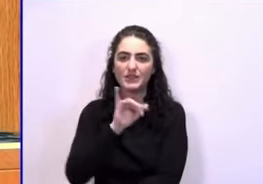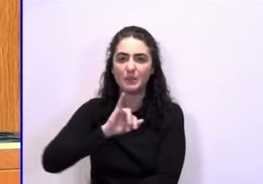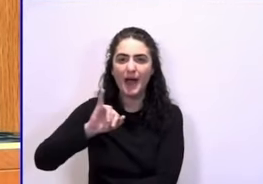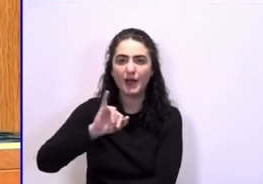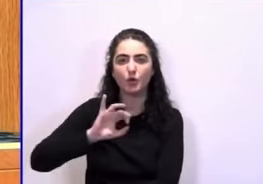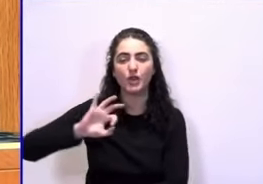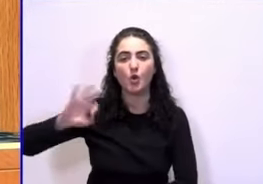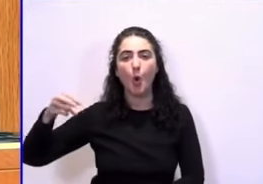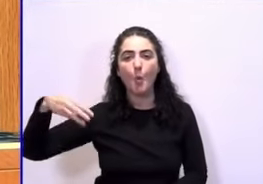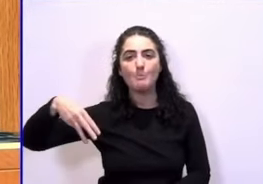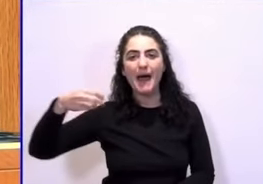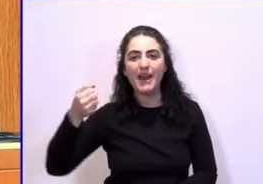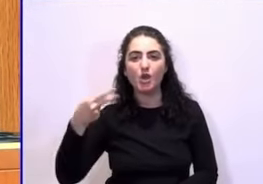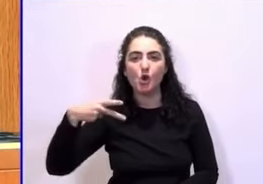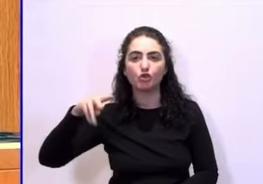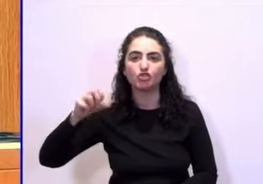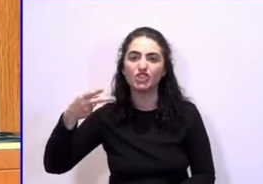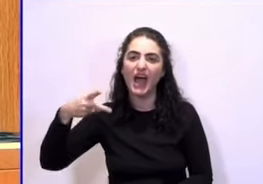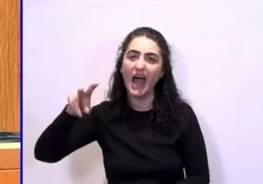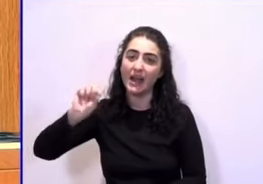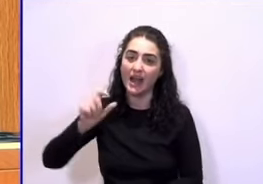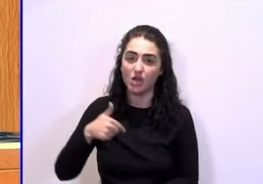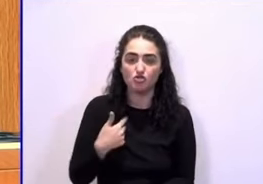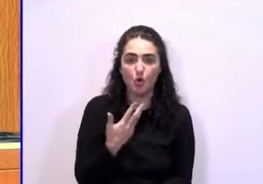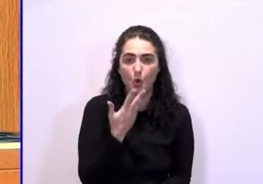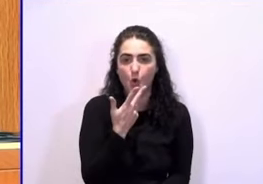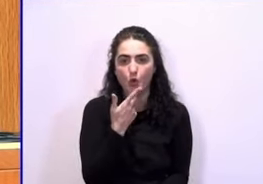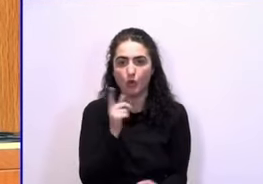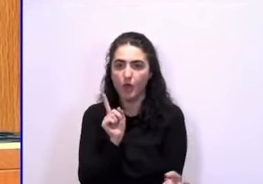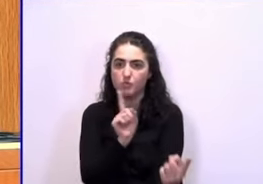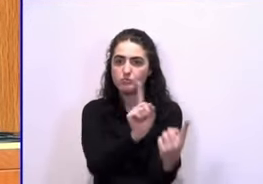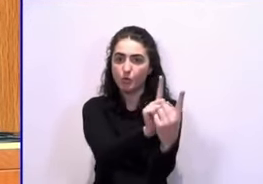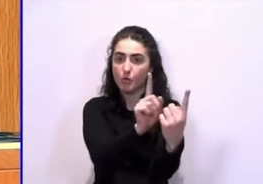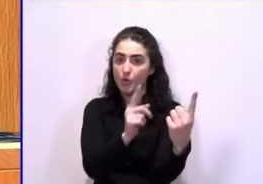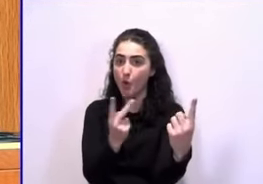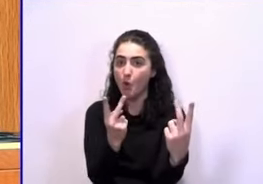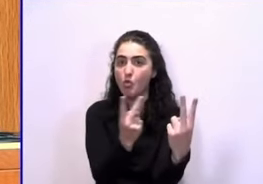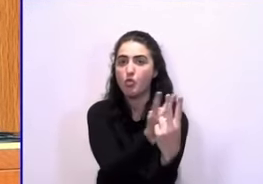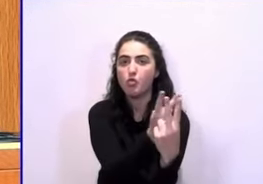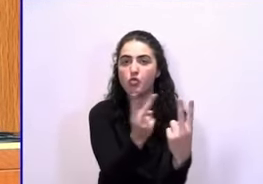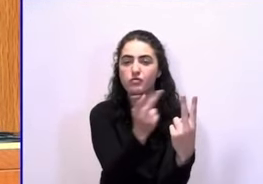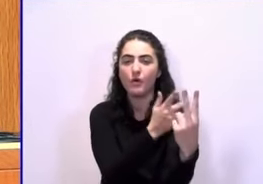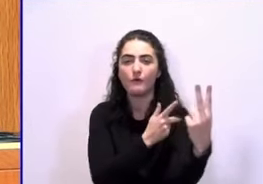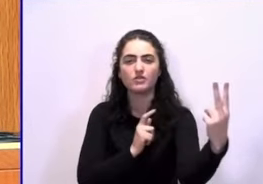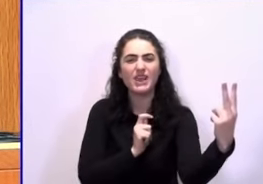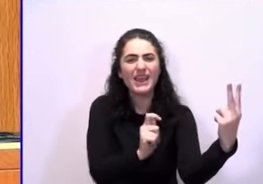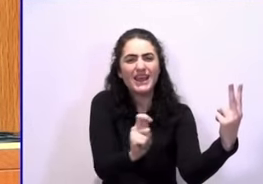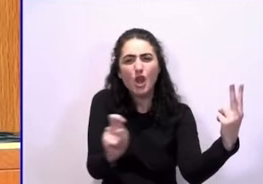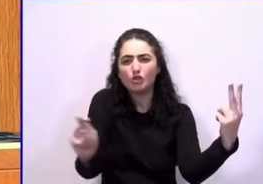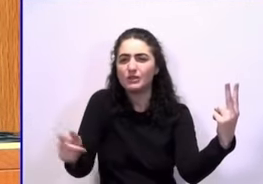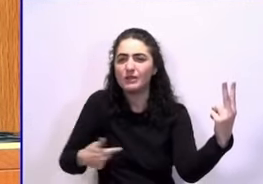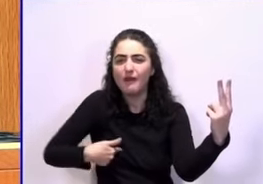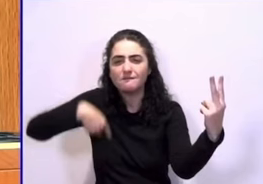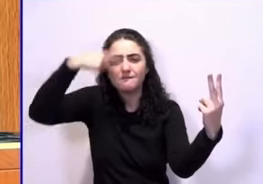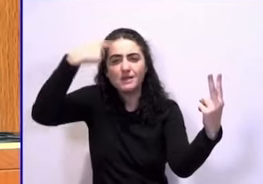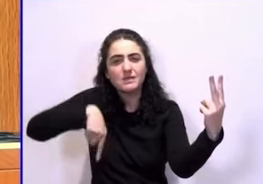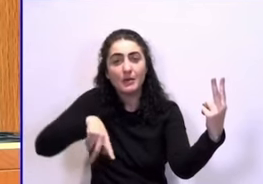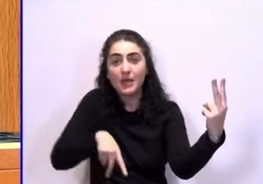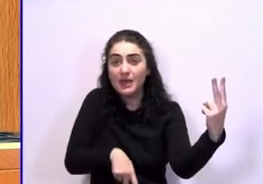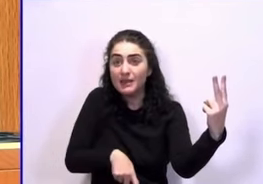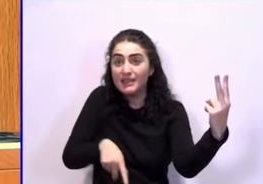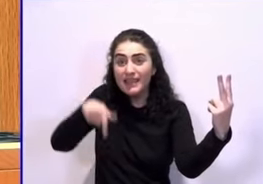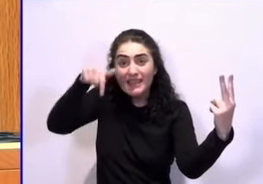Marcosana, al que tuve el gusto de conocer, pues tuvieron la generosidad de ser conscientes de que esto no iba